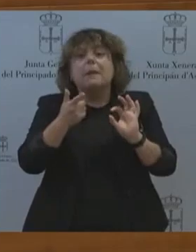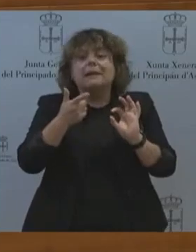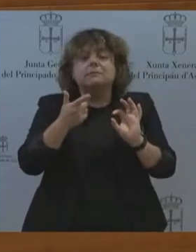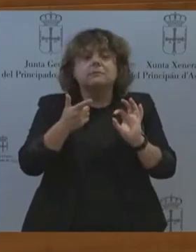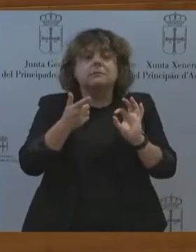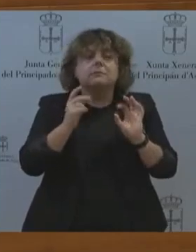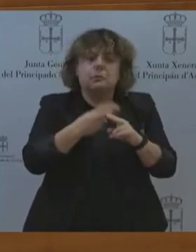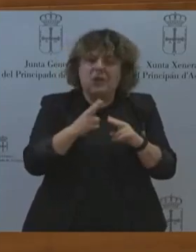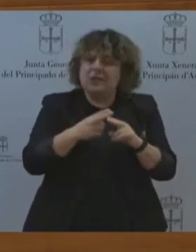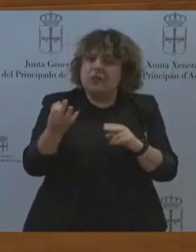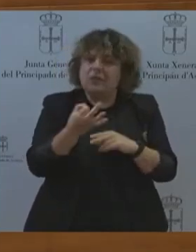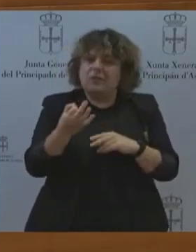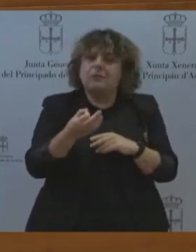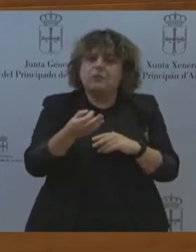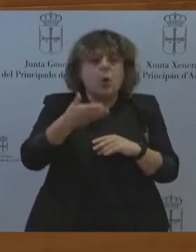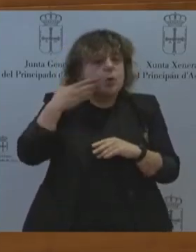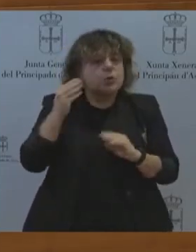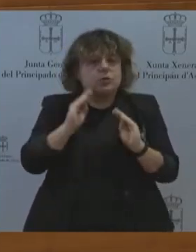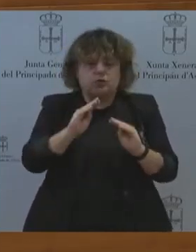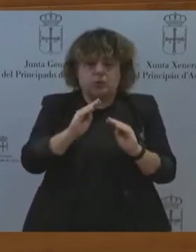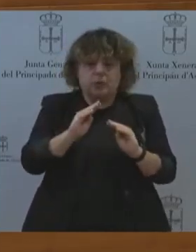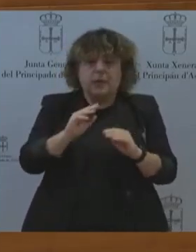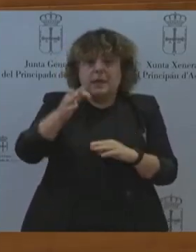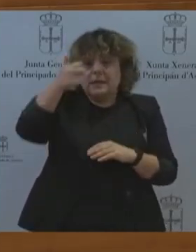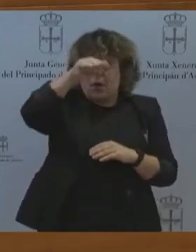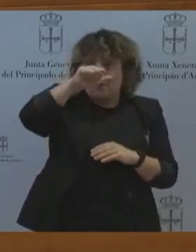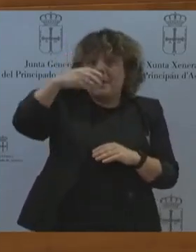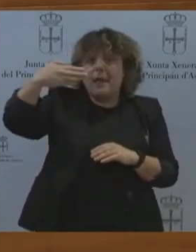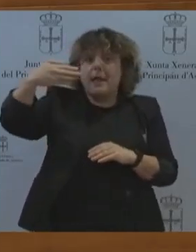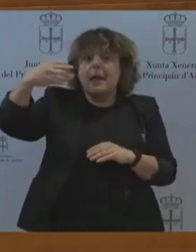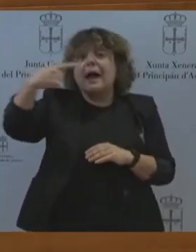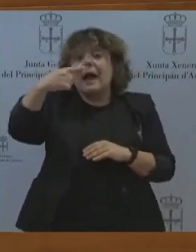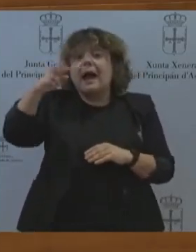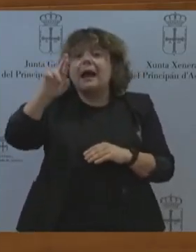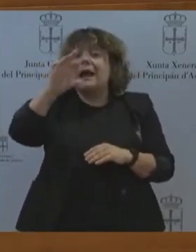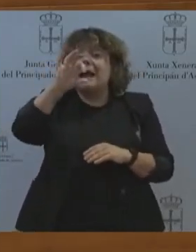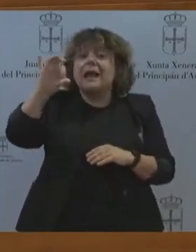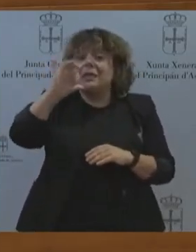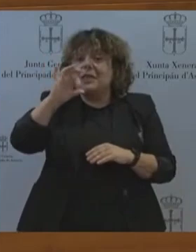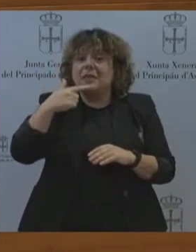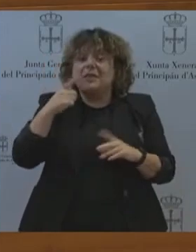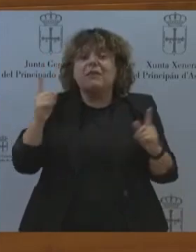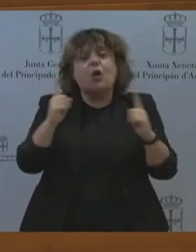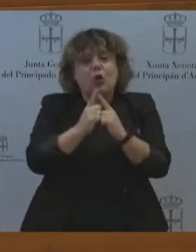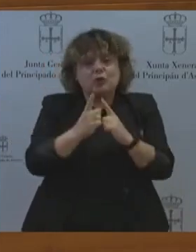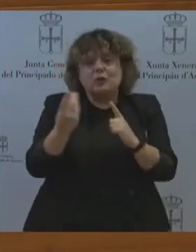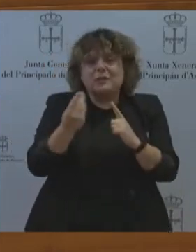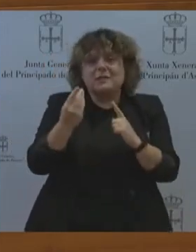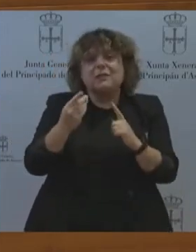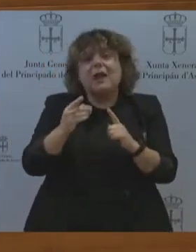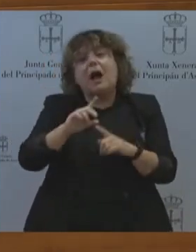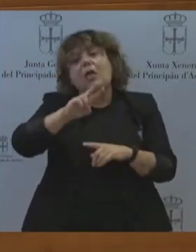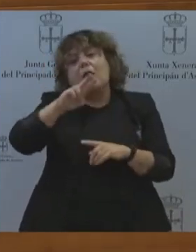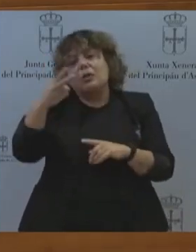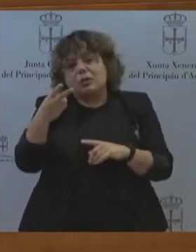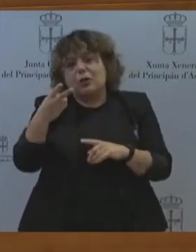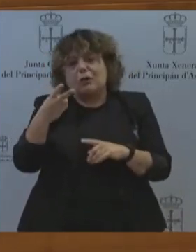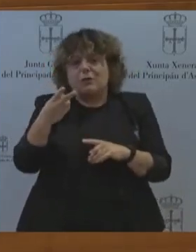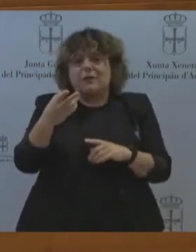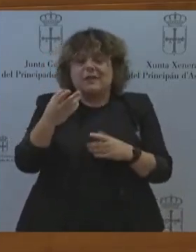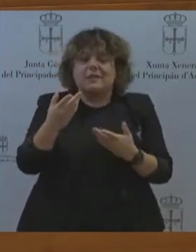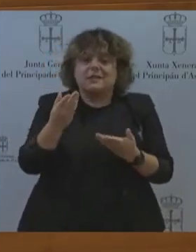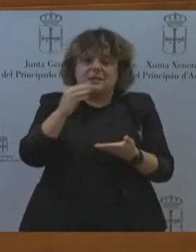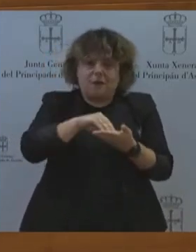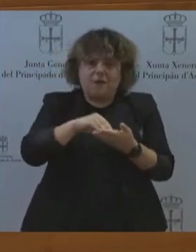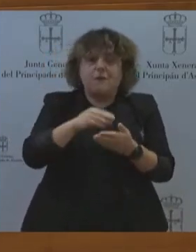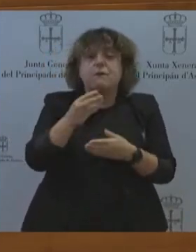Gracián que lo bueno si breve, dos veces bueno. Y quiero seguir rigurosamente esta máxima. Señor Barbón, Asturias ha optado